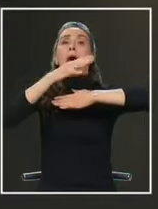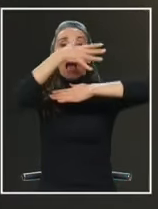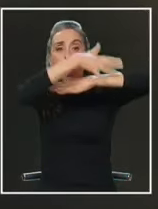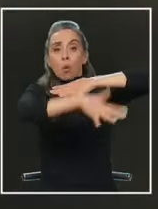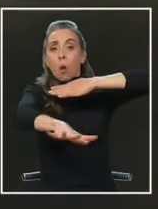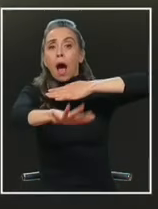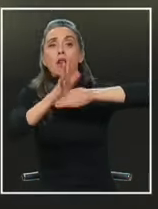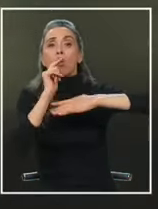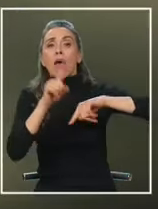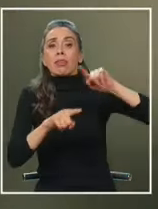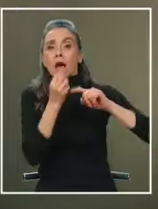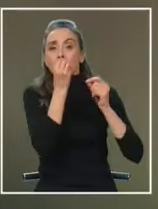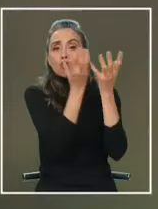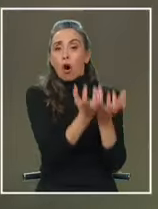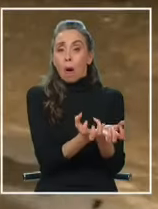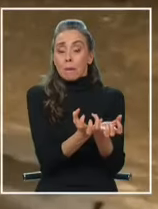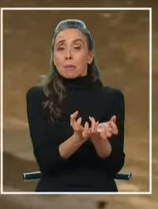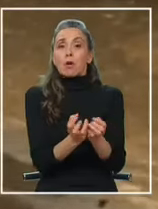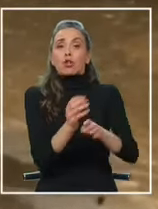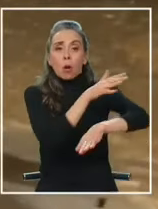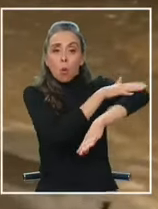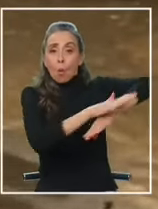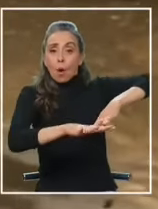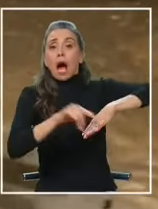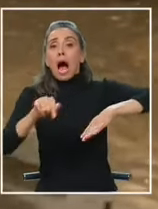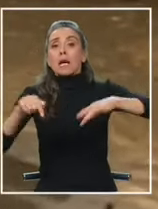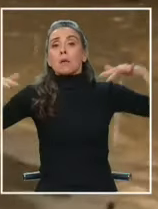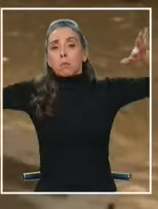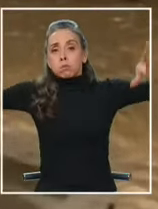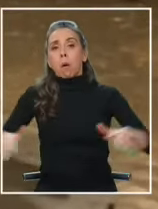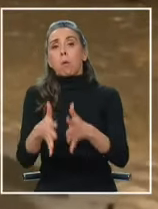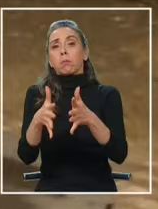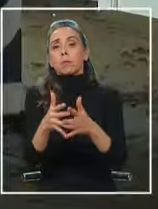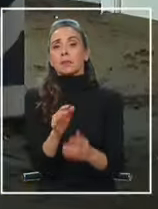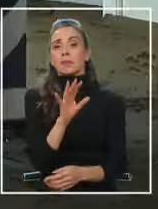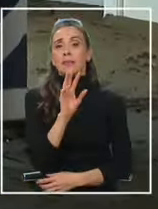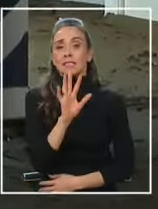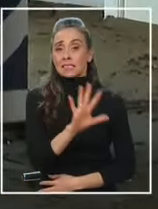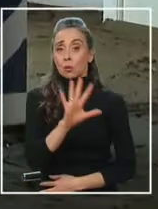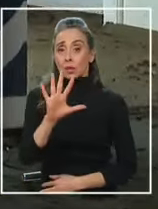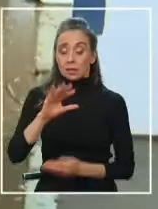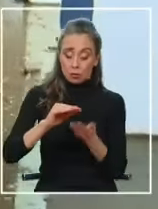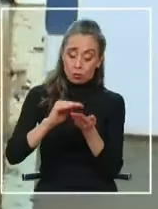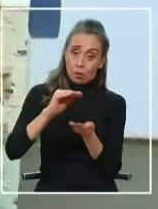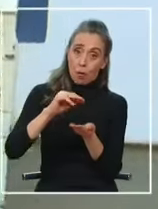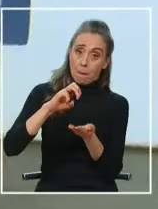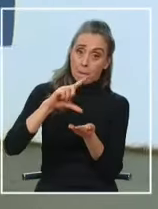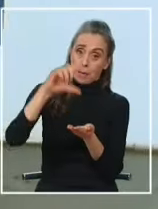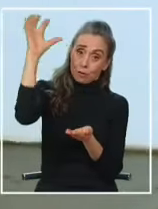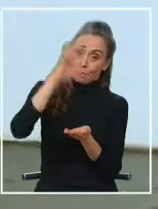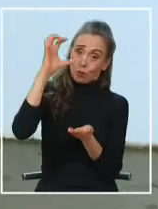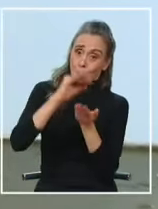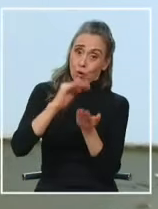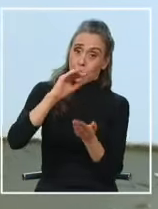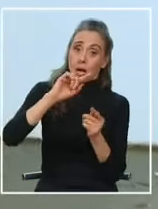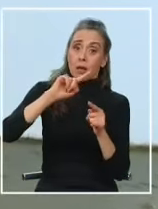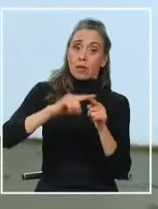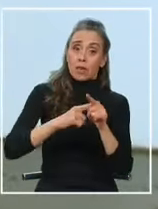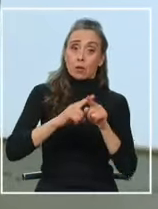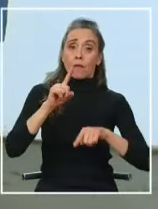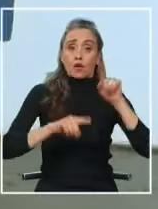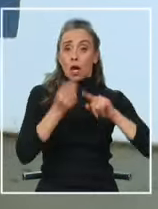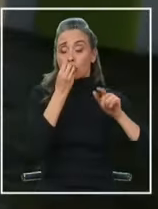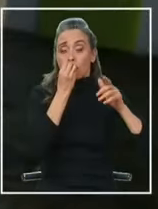pérdidas de autos, los escancionamientos. Bastaron 55 milímetros para que se generara un nuevo